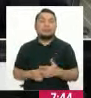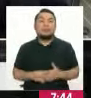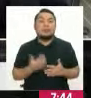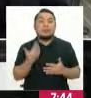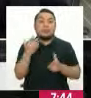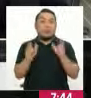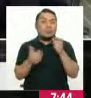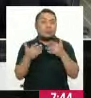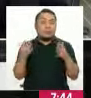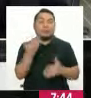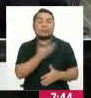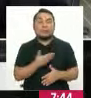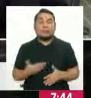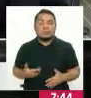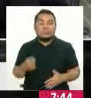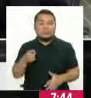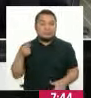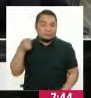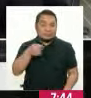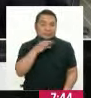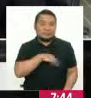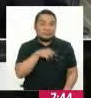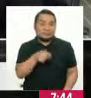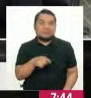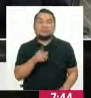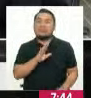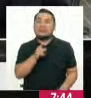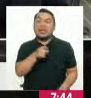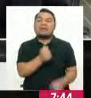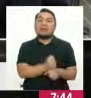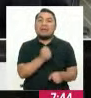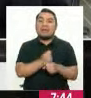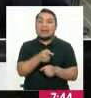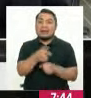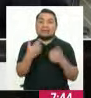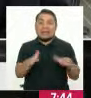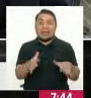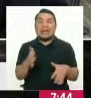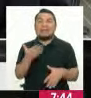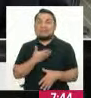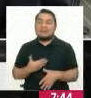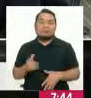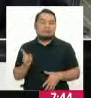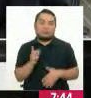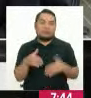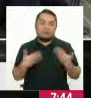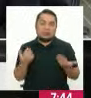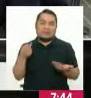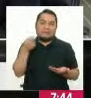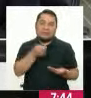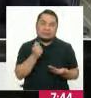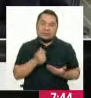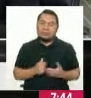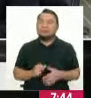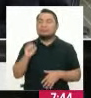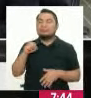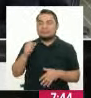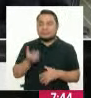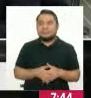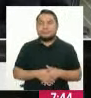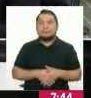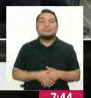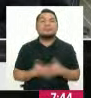recibe un sueldo del Estado no puede verse beneficiado con estos programas sociales. Exacto. ¿No? Exacto. De acuerdo. También quería aprovechar para